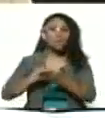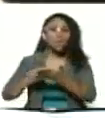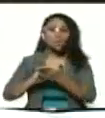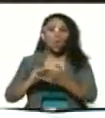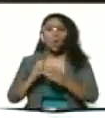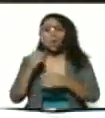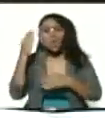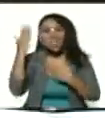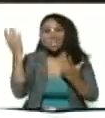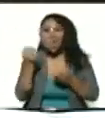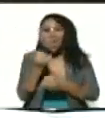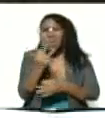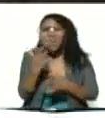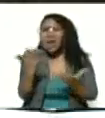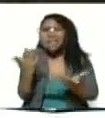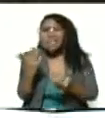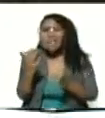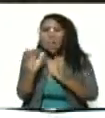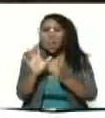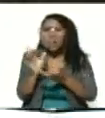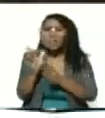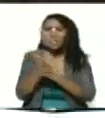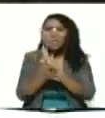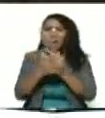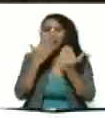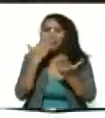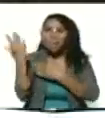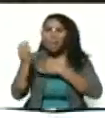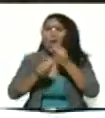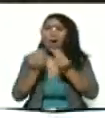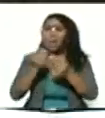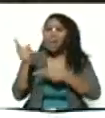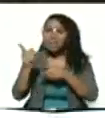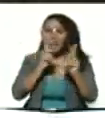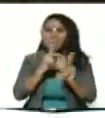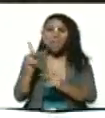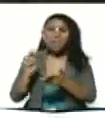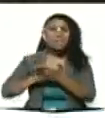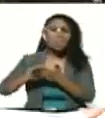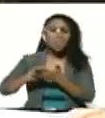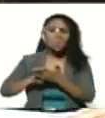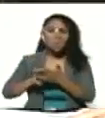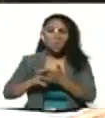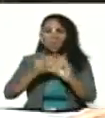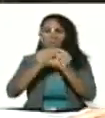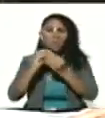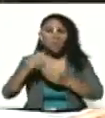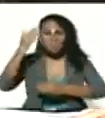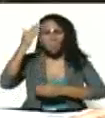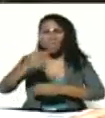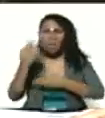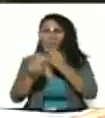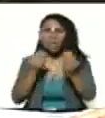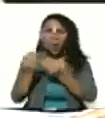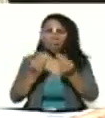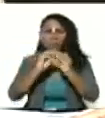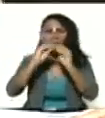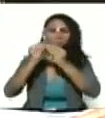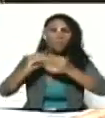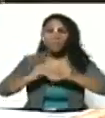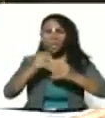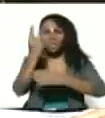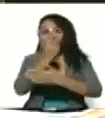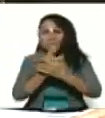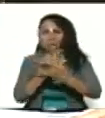cuantos tanques hernández lares habla la gente explica como fue ese plan de recuperación de equipos militares como como lo